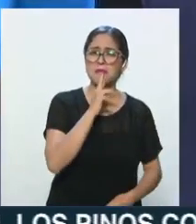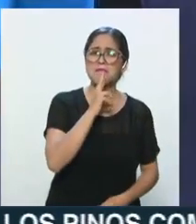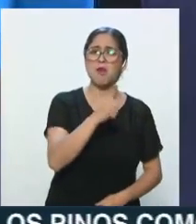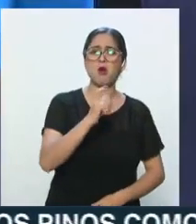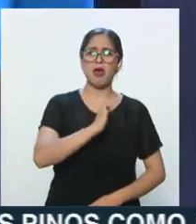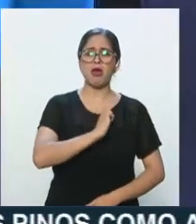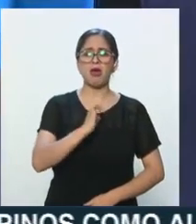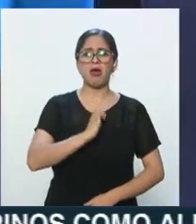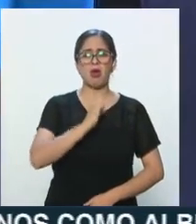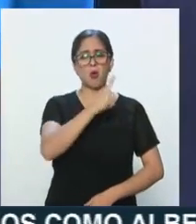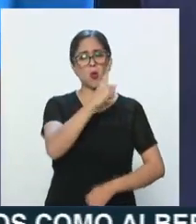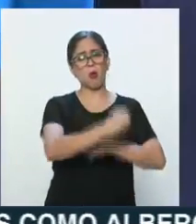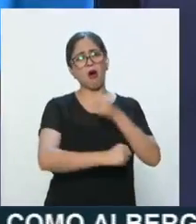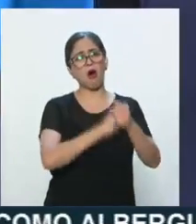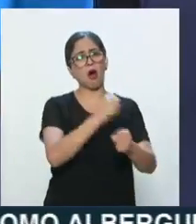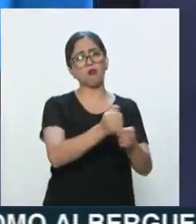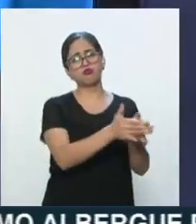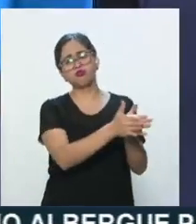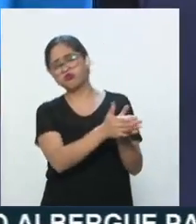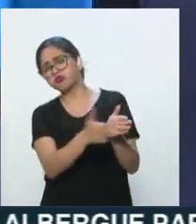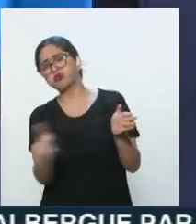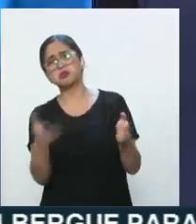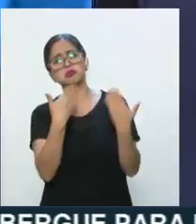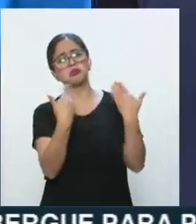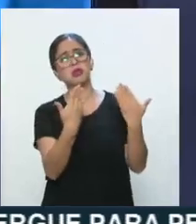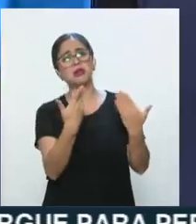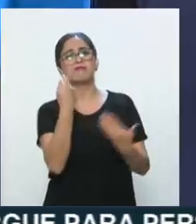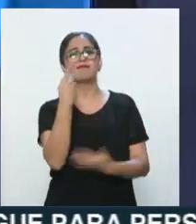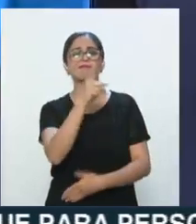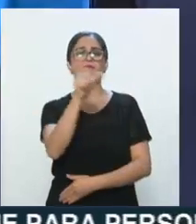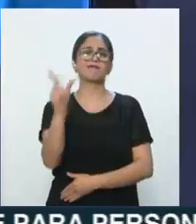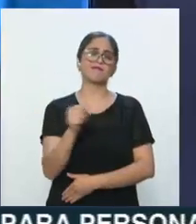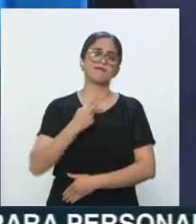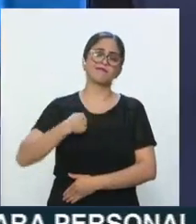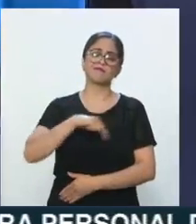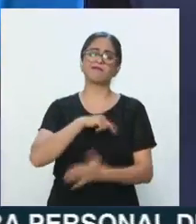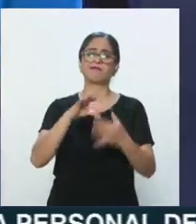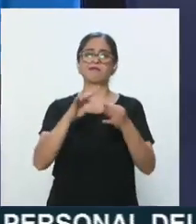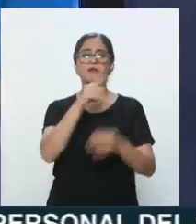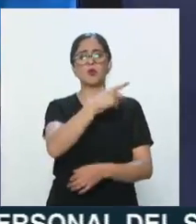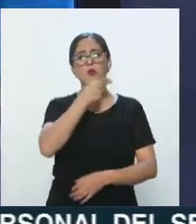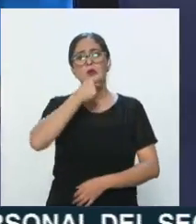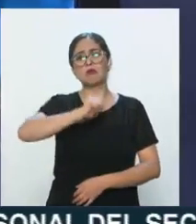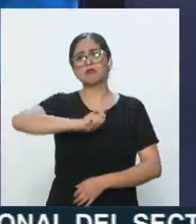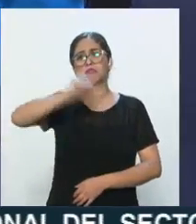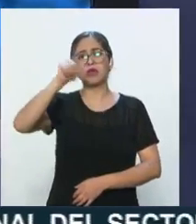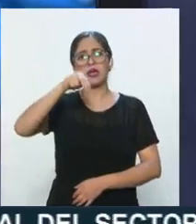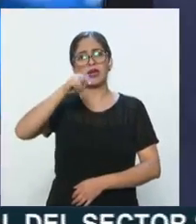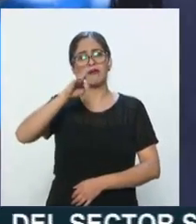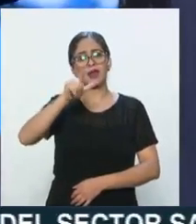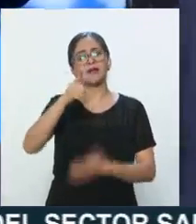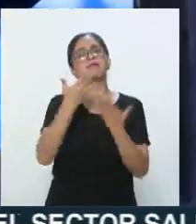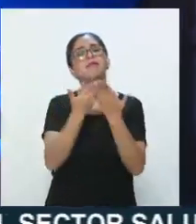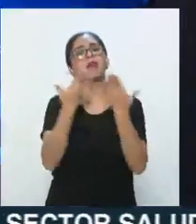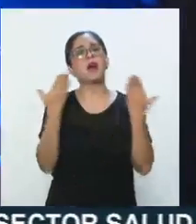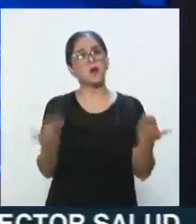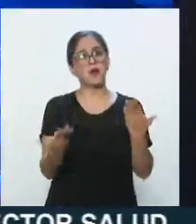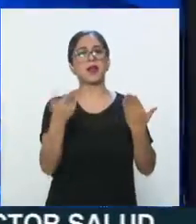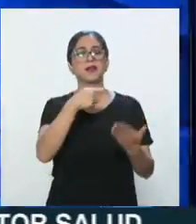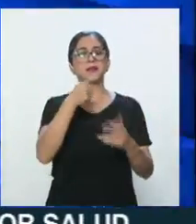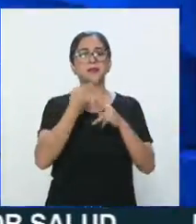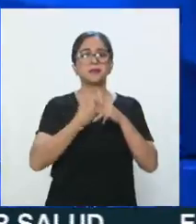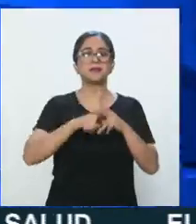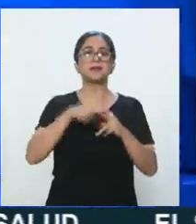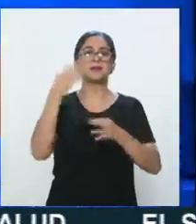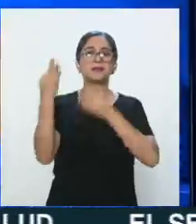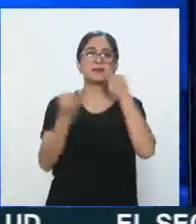del año. Más adelante estaremos hablando de la gran pérdida de un grande de la NFL. Pero ahora, ahora es momento de que arranque este espacio